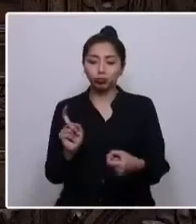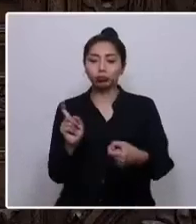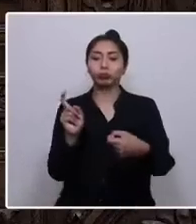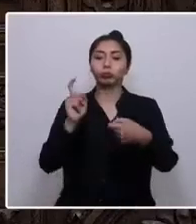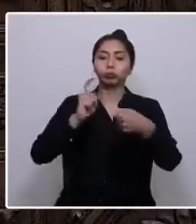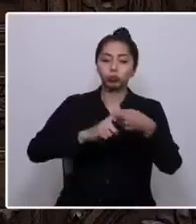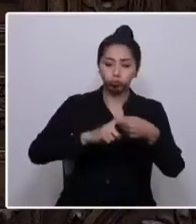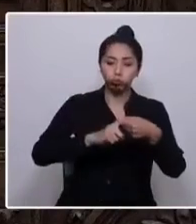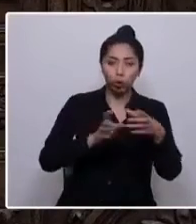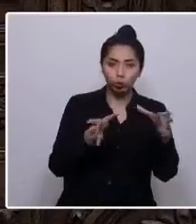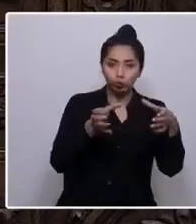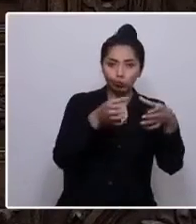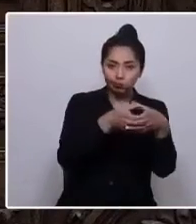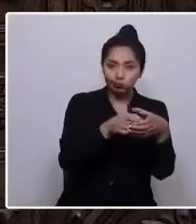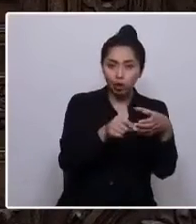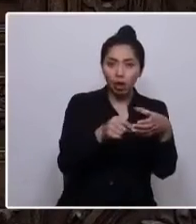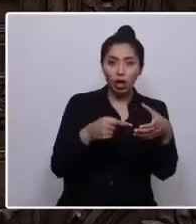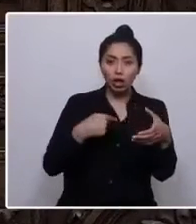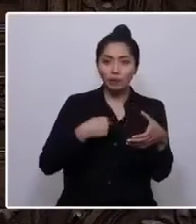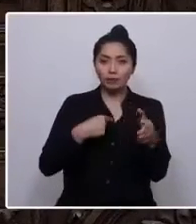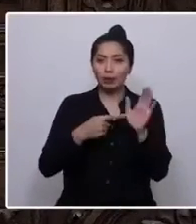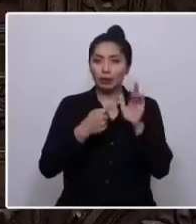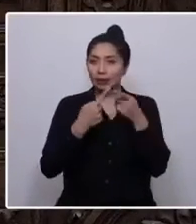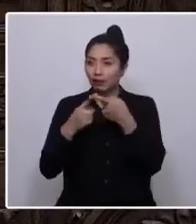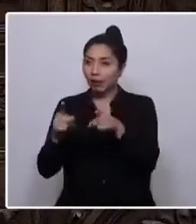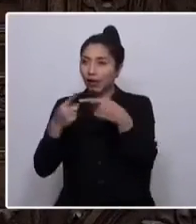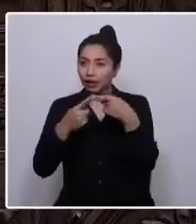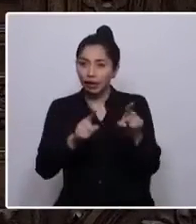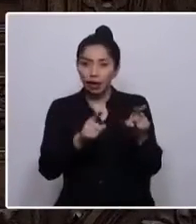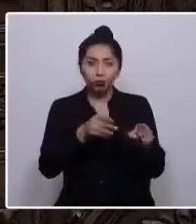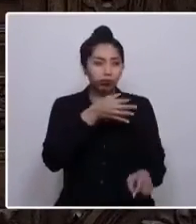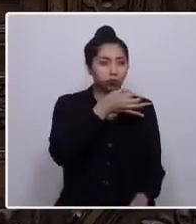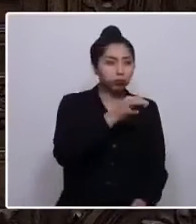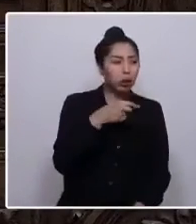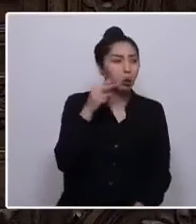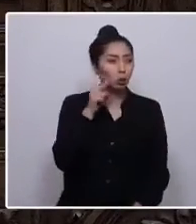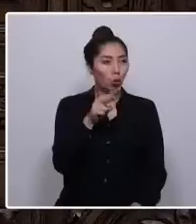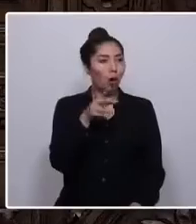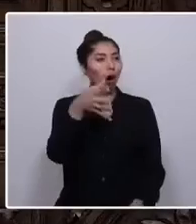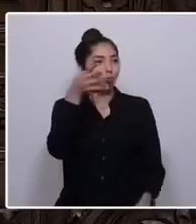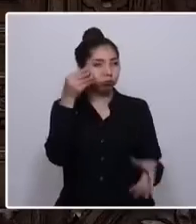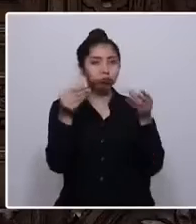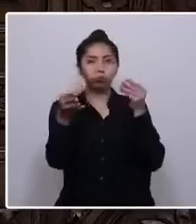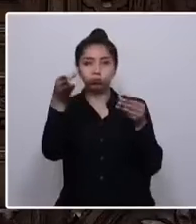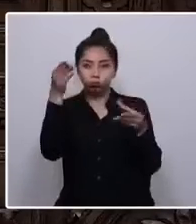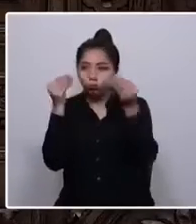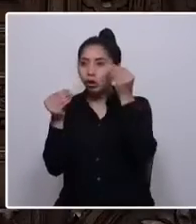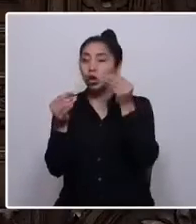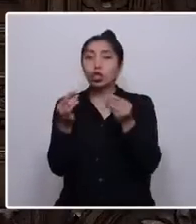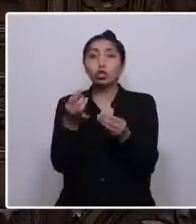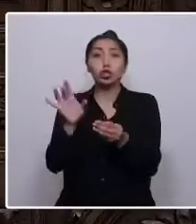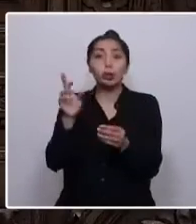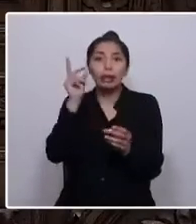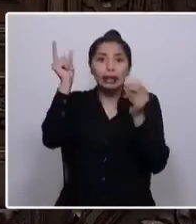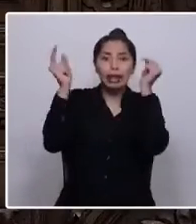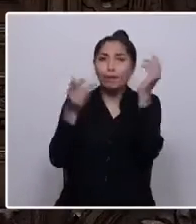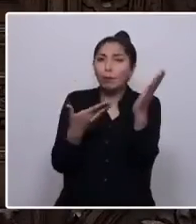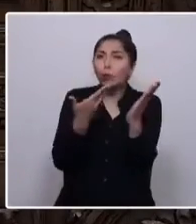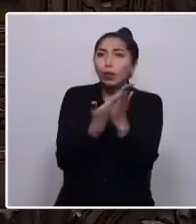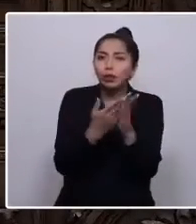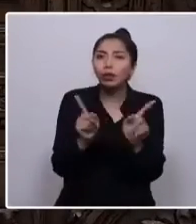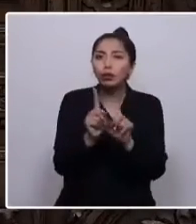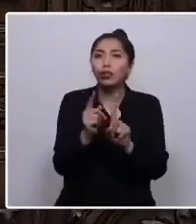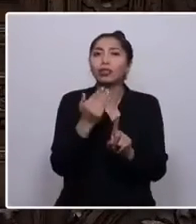Aprendí de las diferentes presentaciones que escuché estos días que no solo traemos ideas o propuestas, también